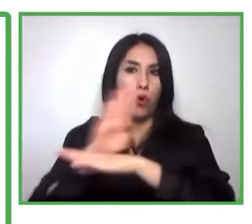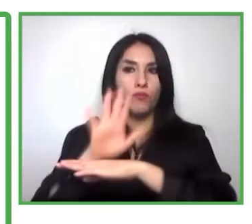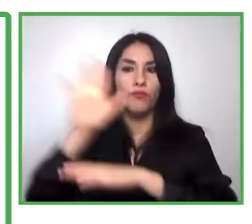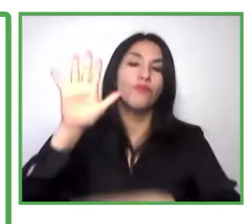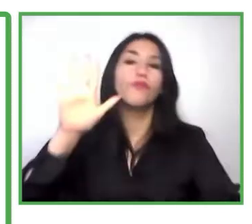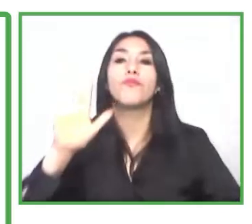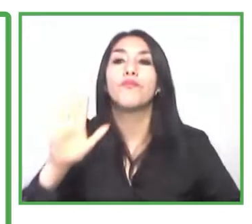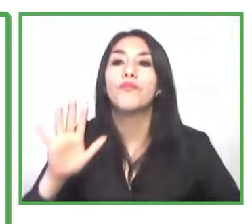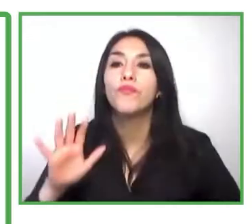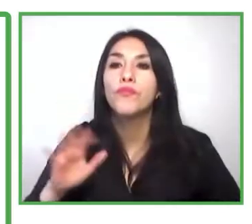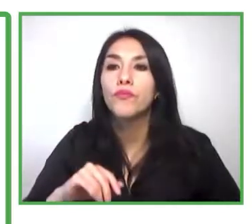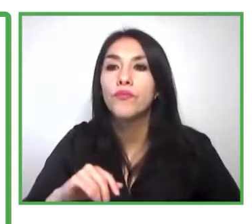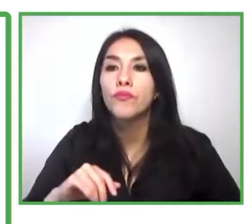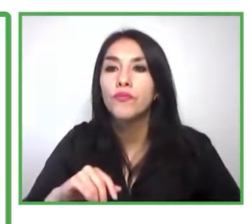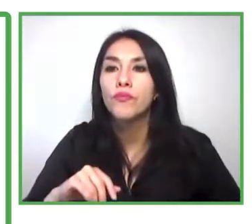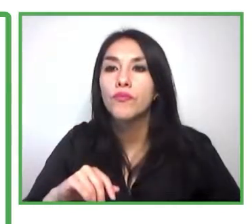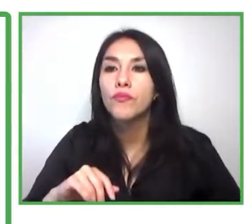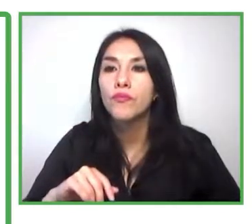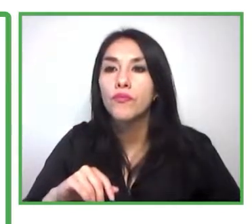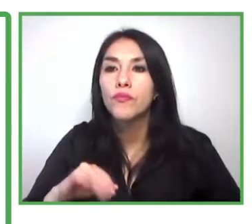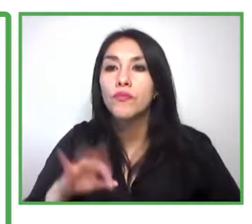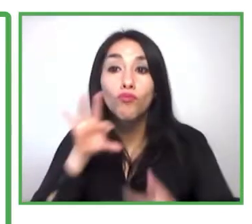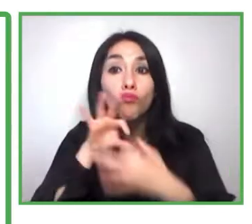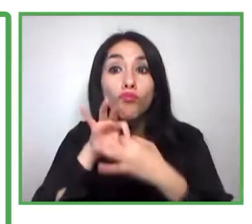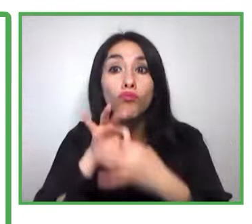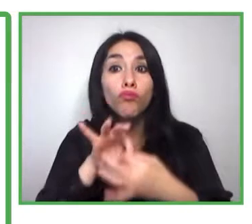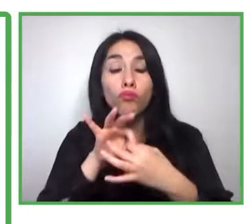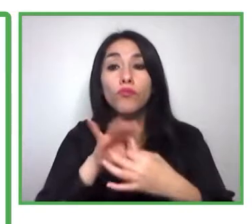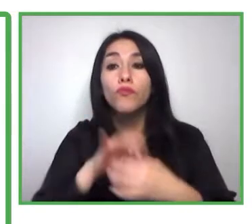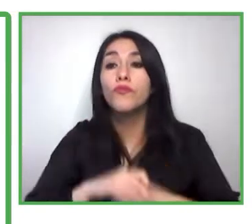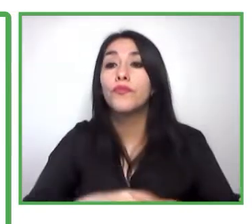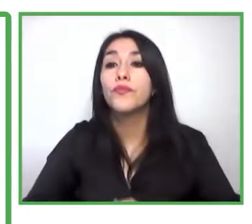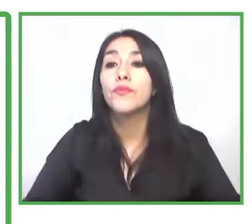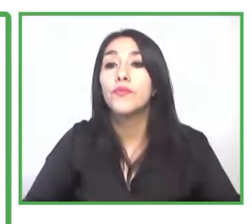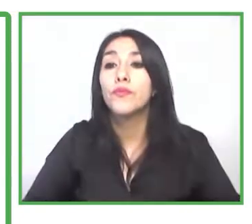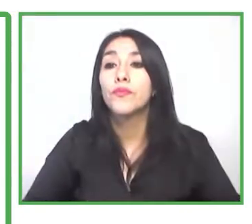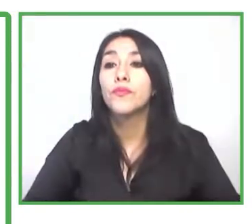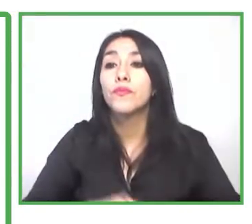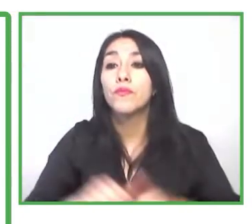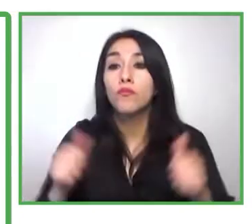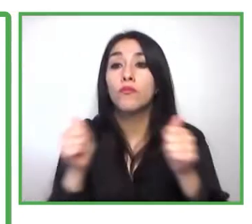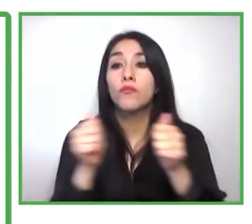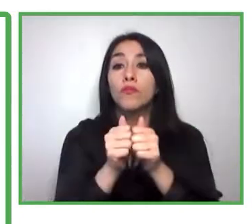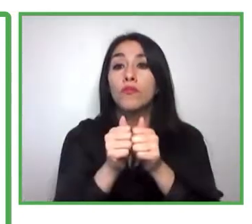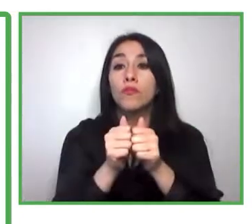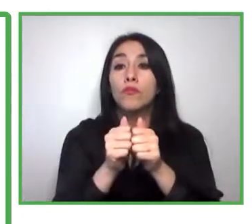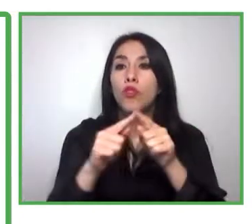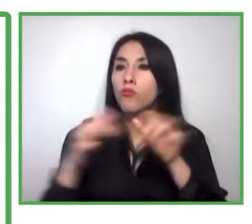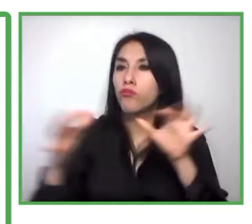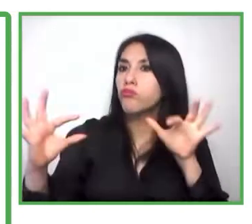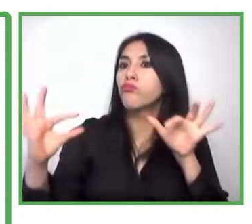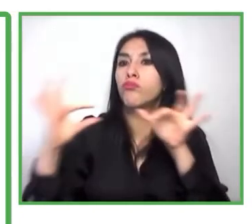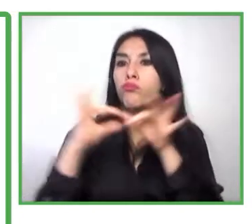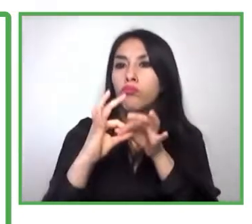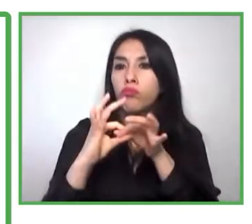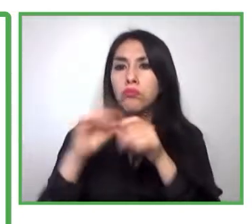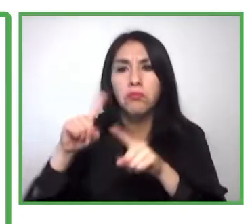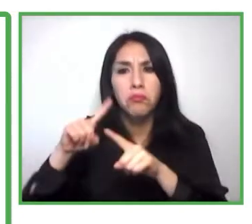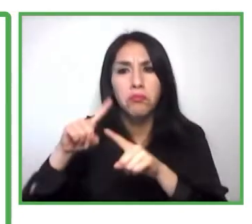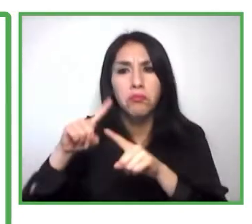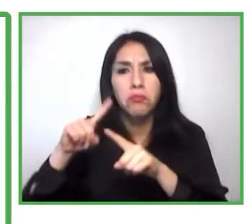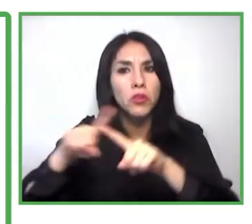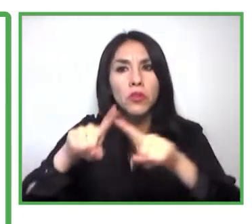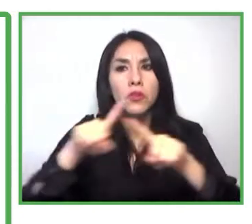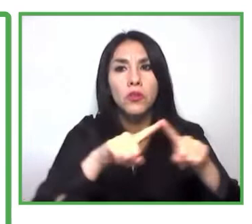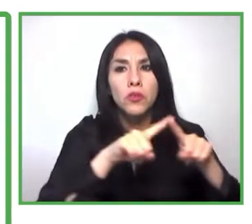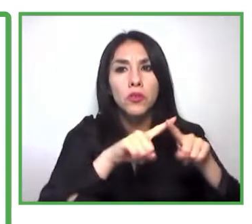alineada y acompañada también con herramientas y tecnologías como PeopleSoft, SuccessFactor, Aira, y poder así conectar